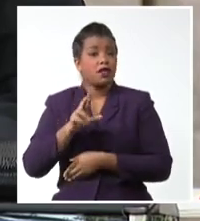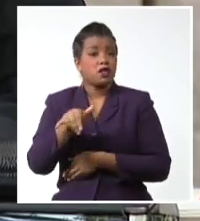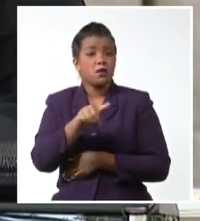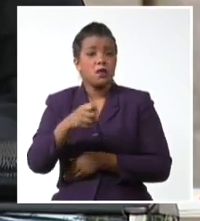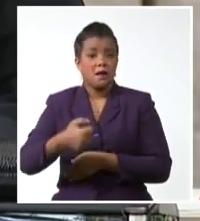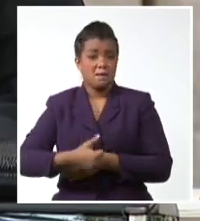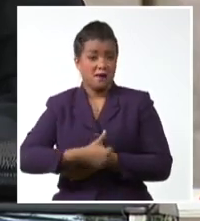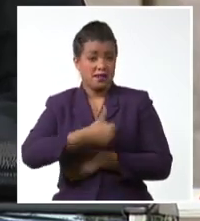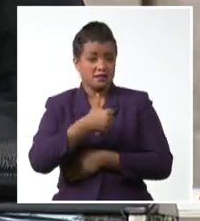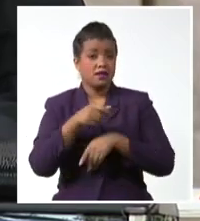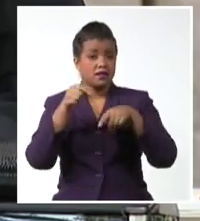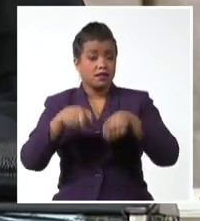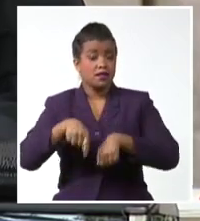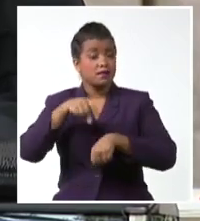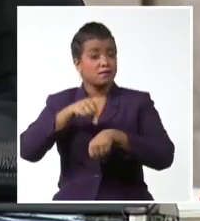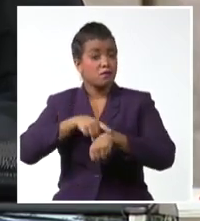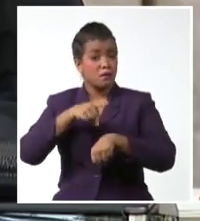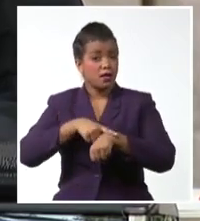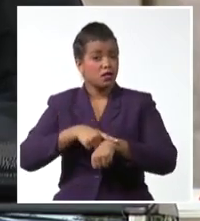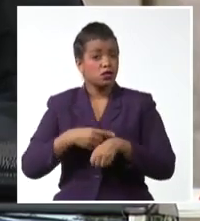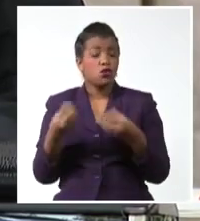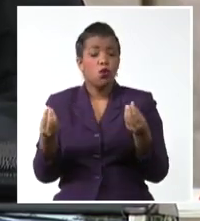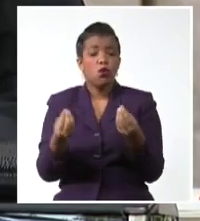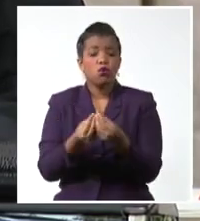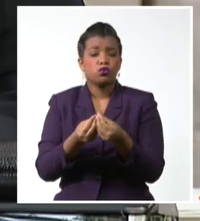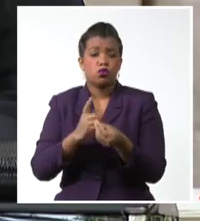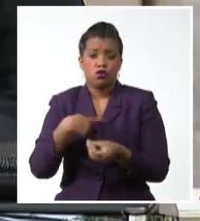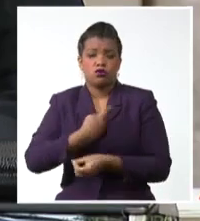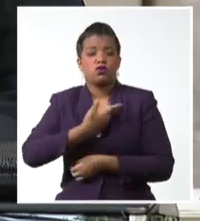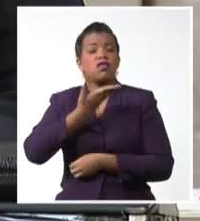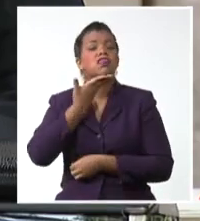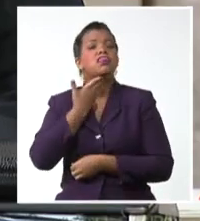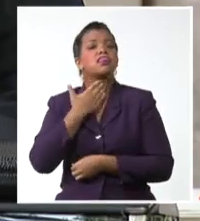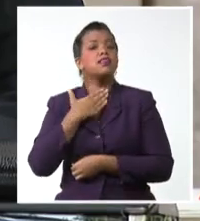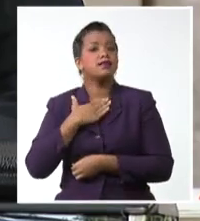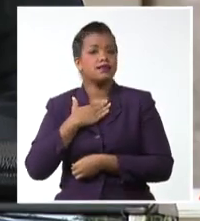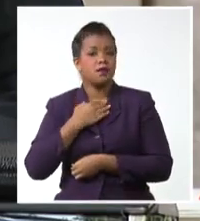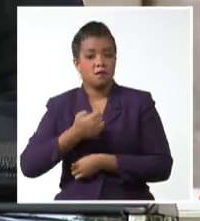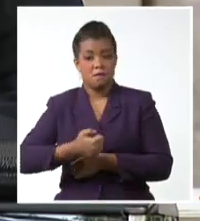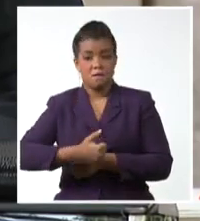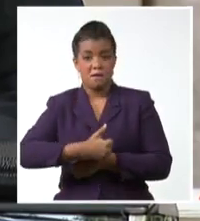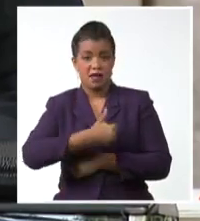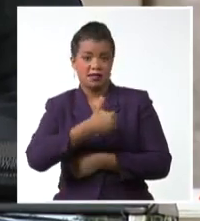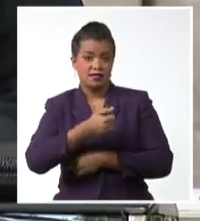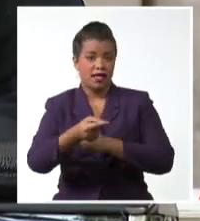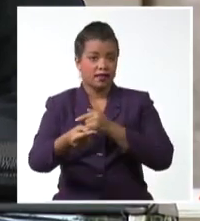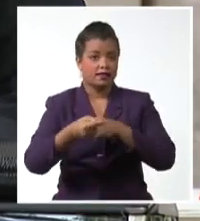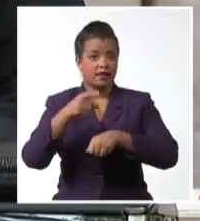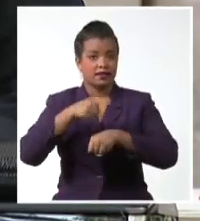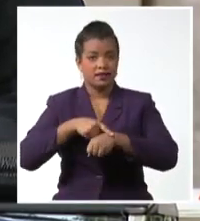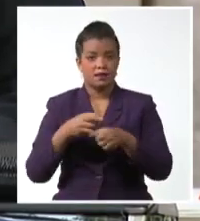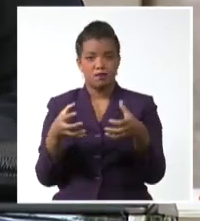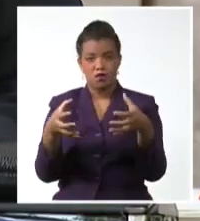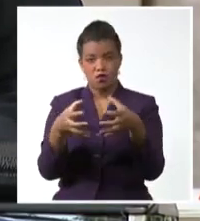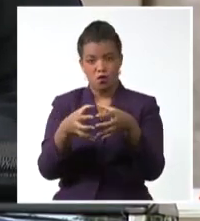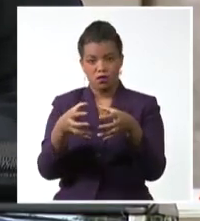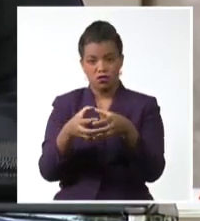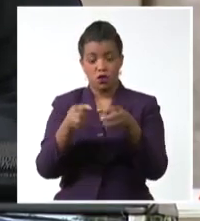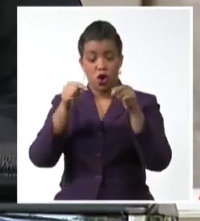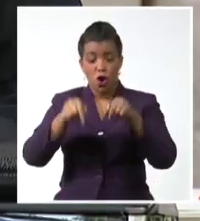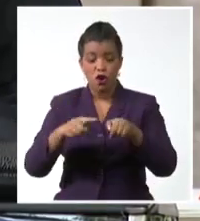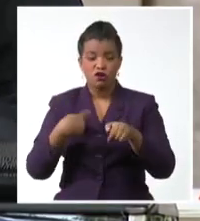Carlos Alvarado junto a los mejores deseos para el ejercicio de la presidencia pro témpore de la comisión que hoy